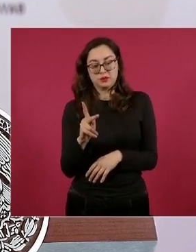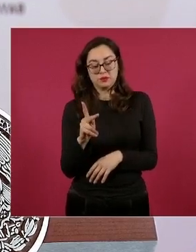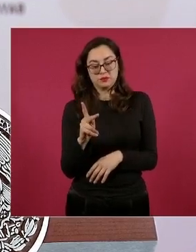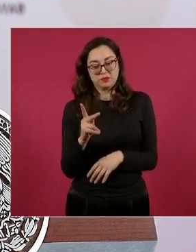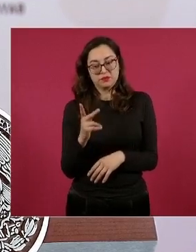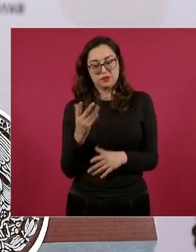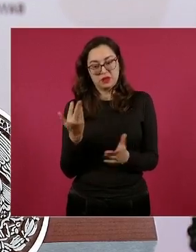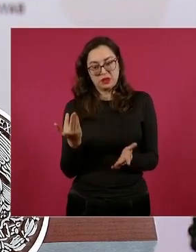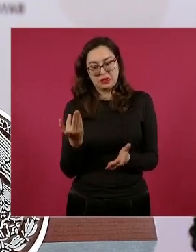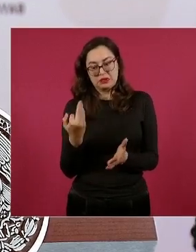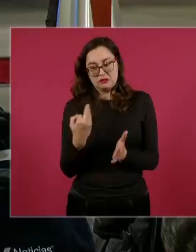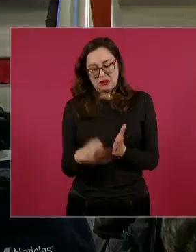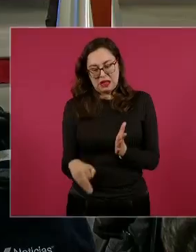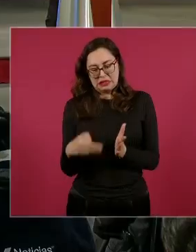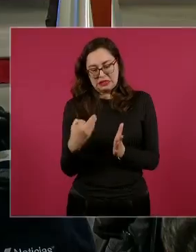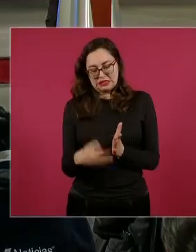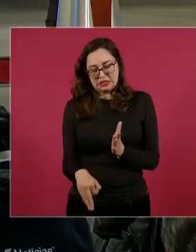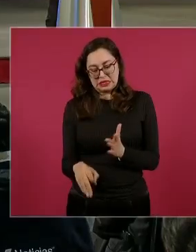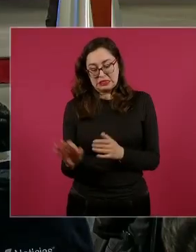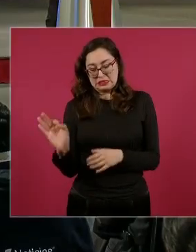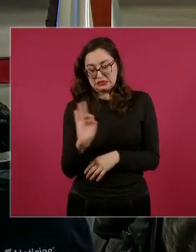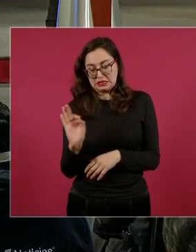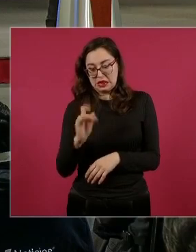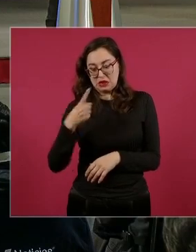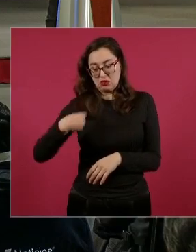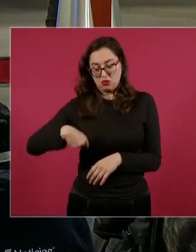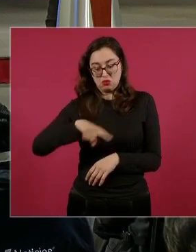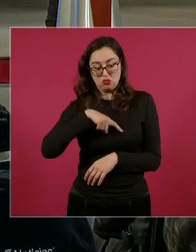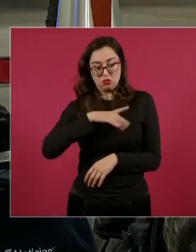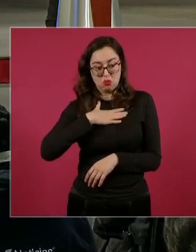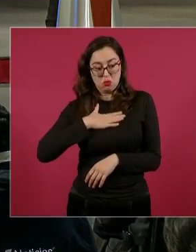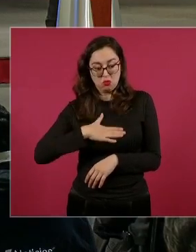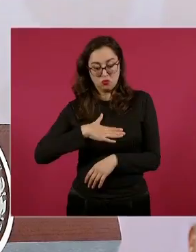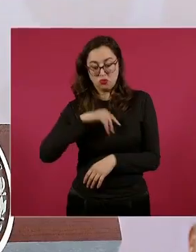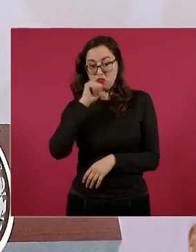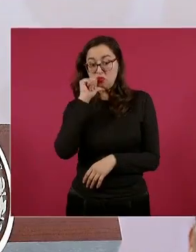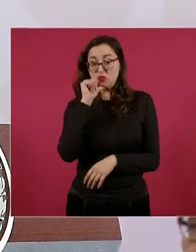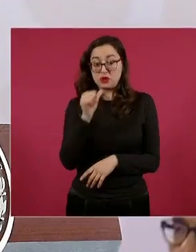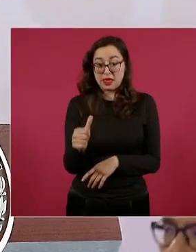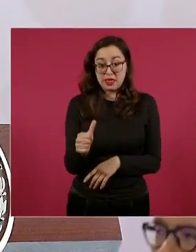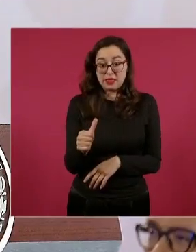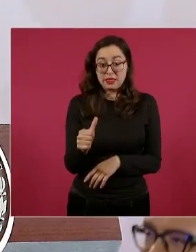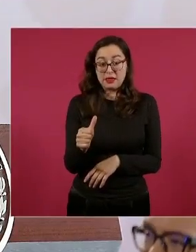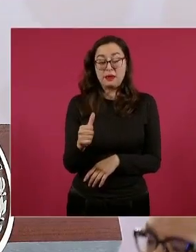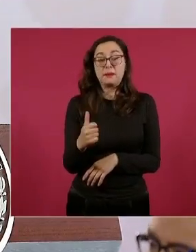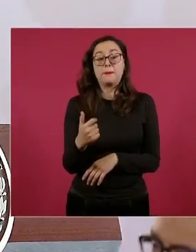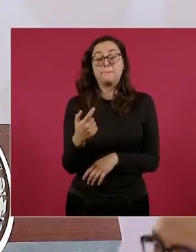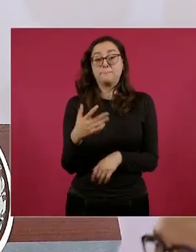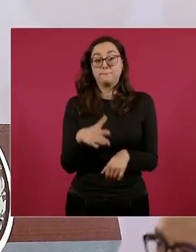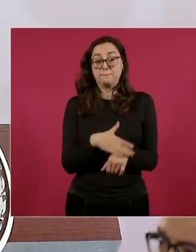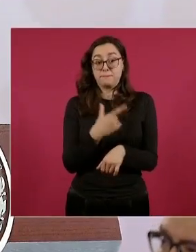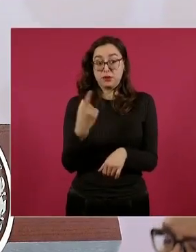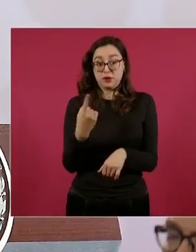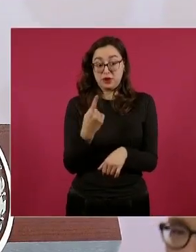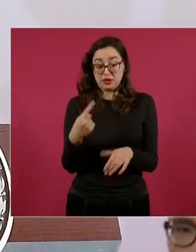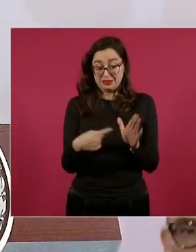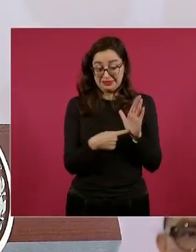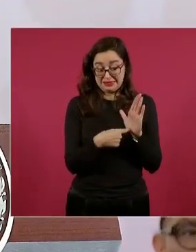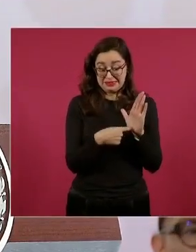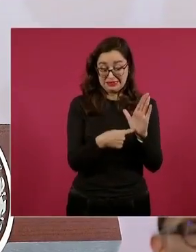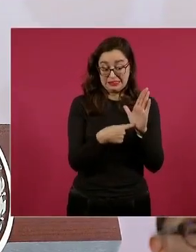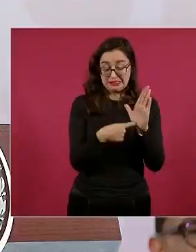justos o no estamos actuando parejo. Pero esto que vemos de la delincuencia organizada